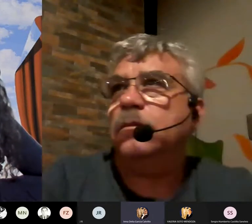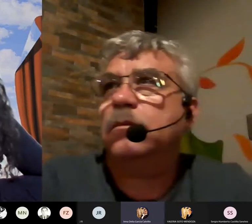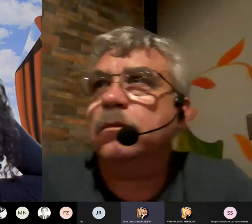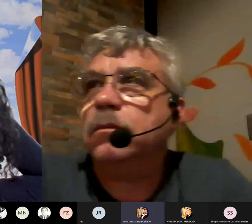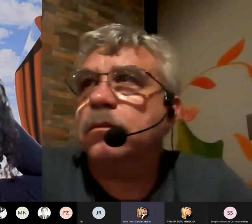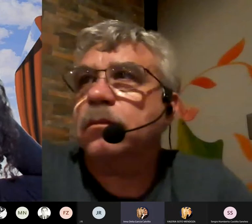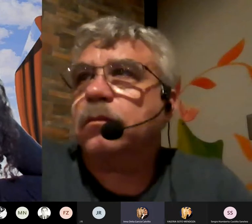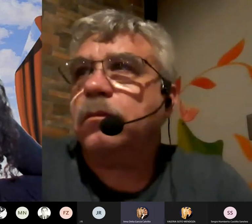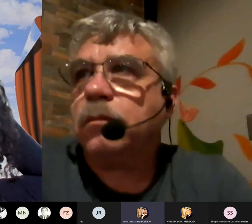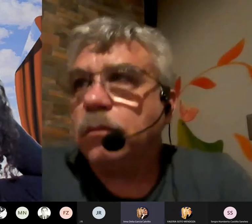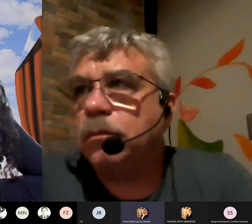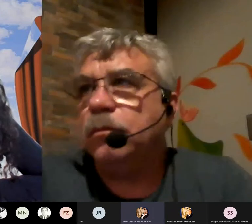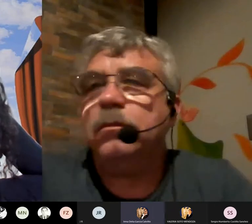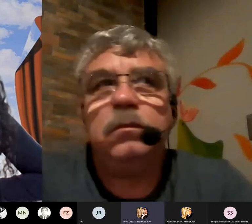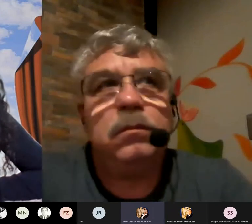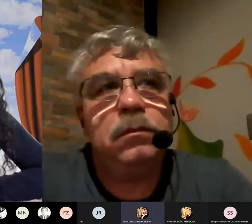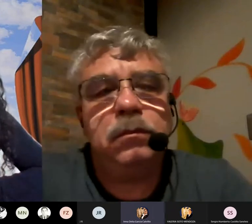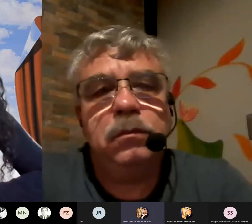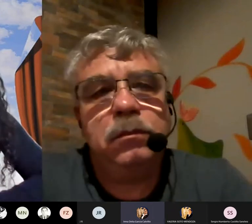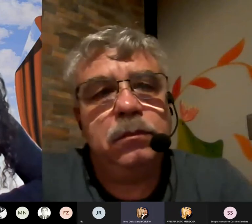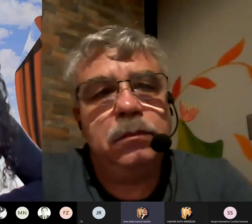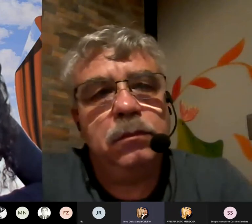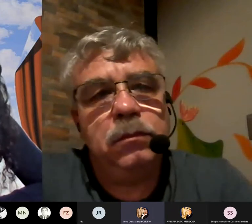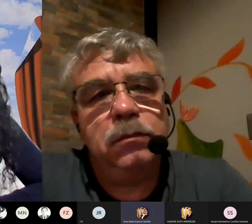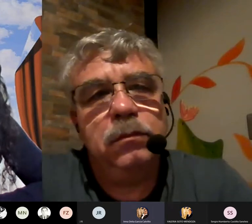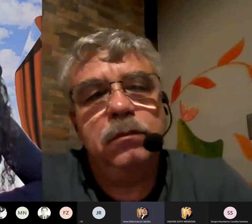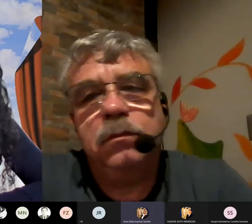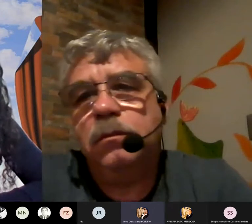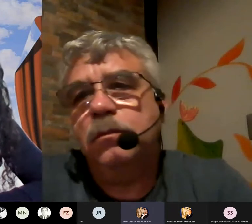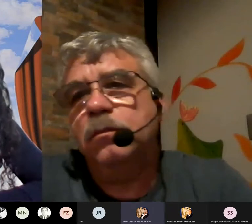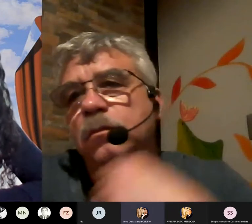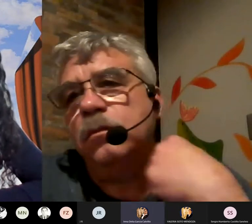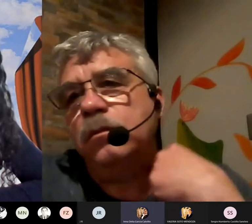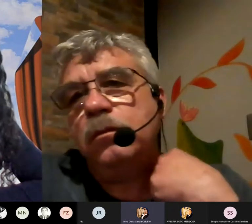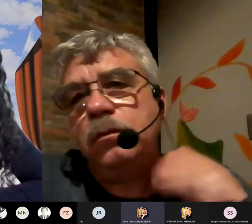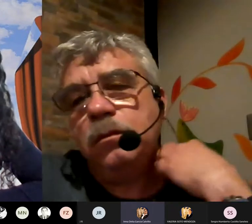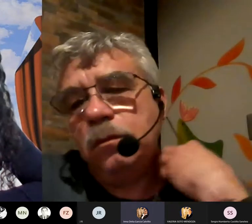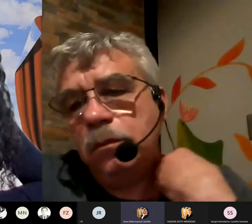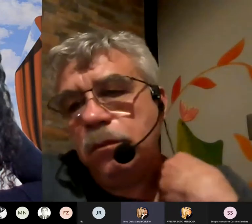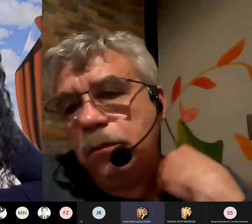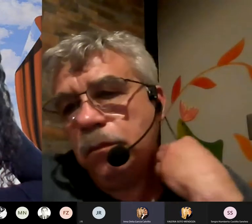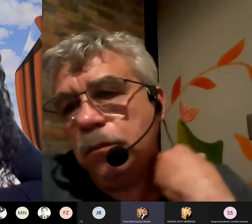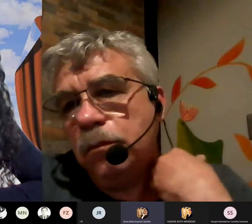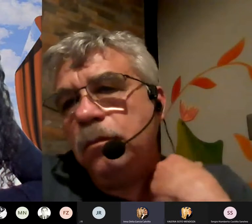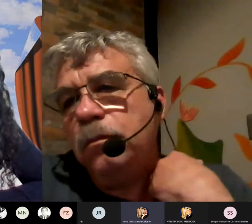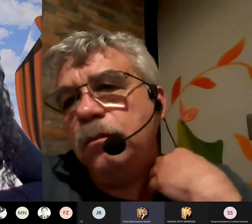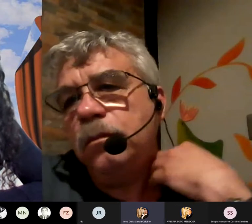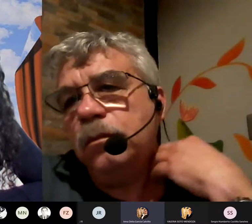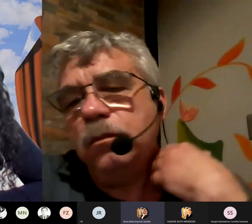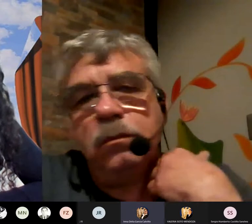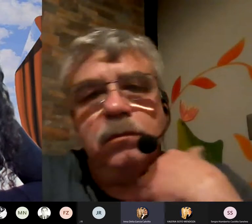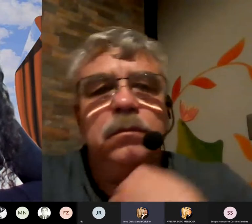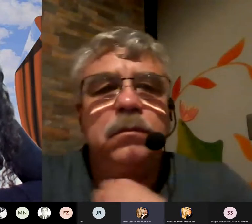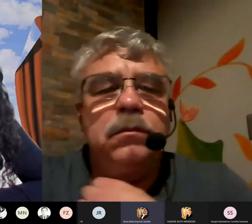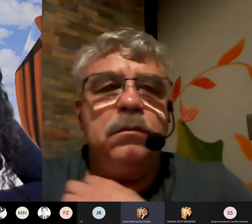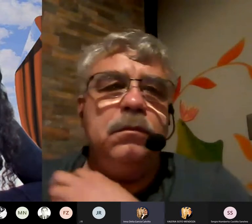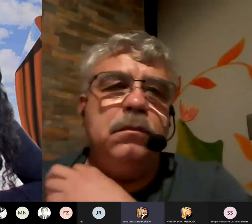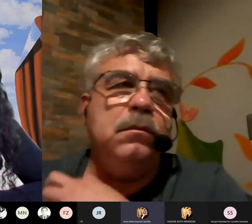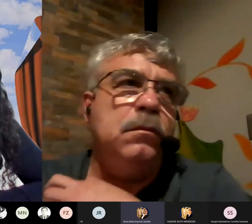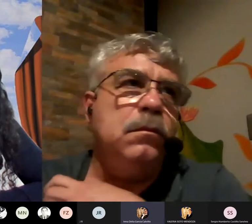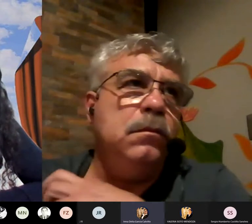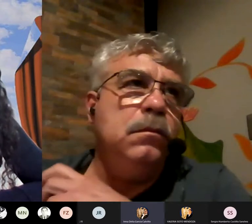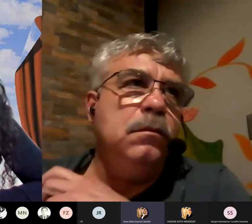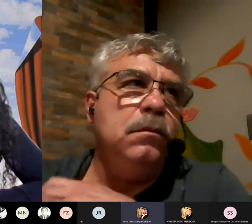clásico y gana en términos de calidad que pasa en términos de tiempo y memoria es mucha la diferencia que se